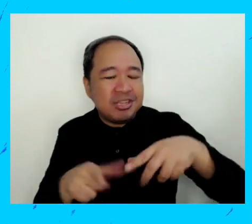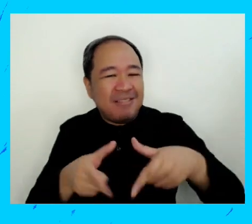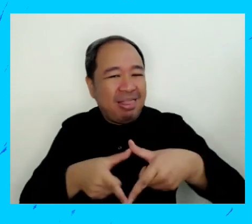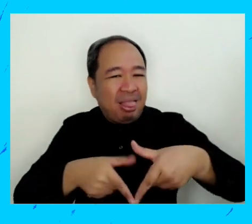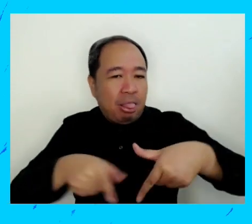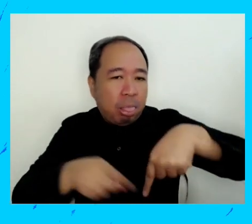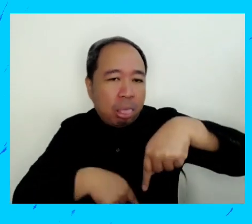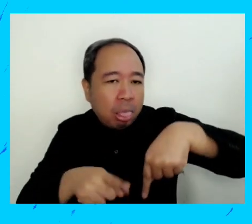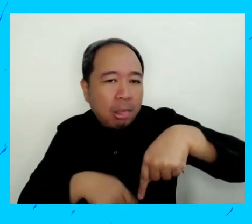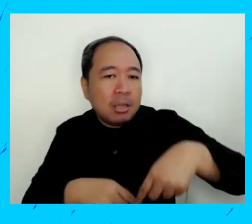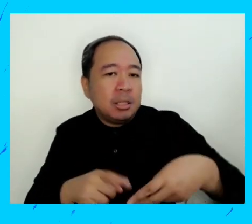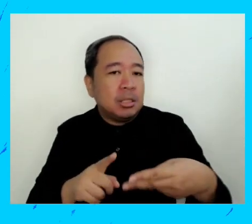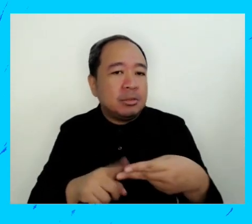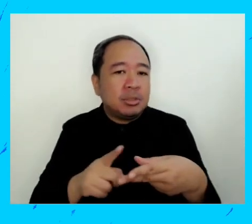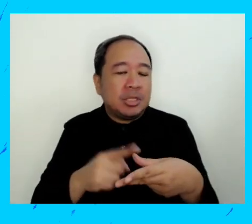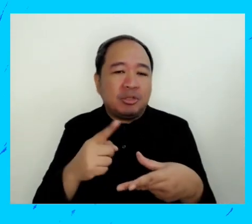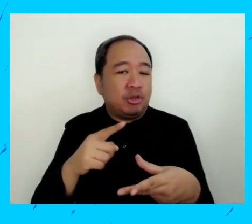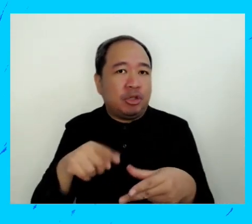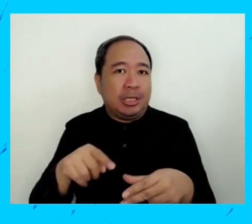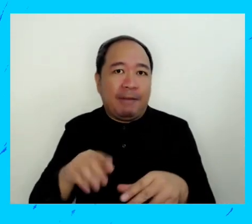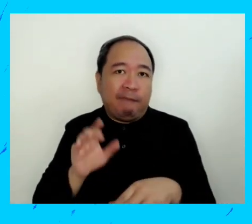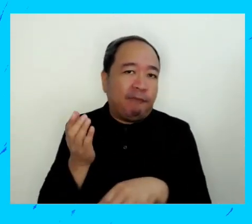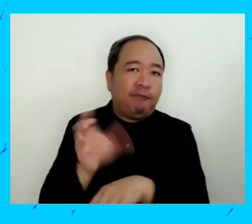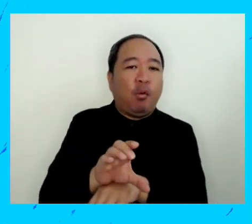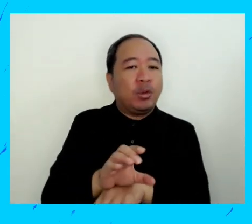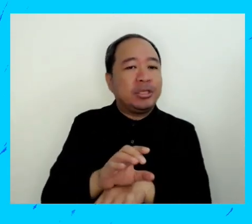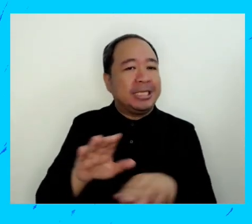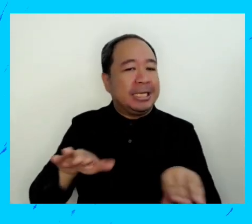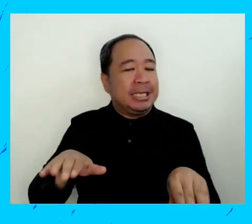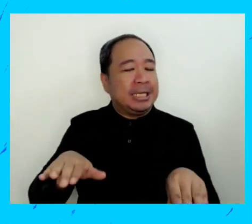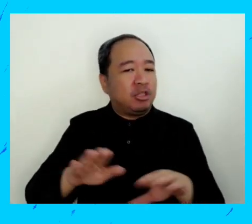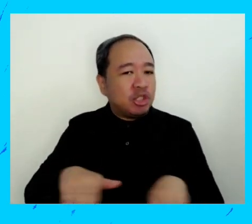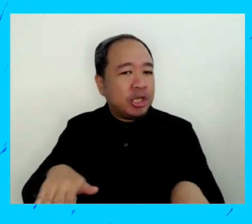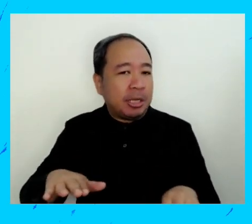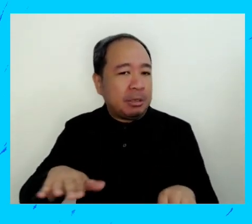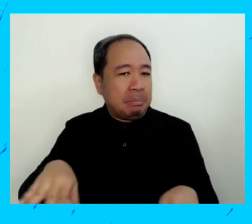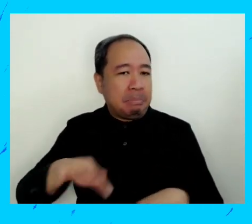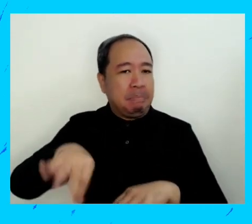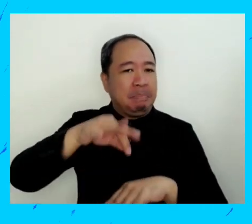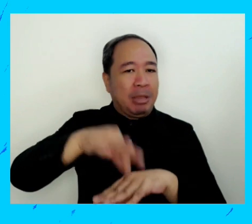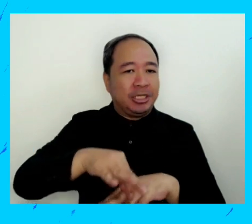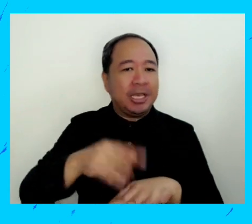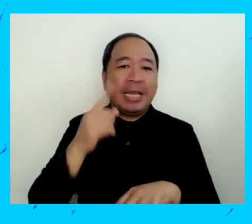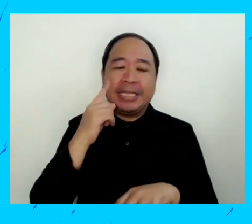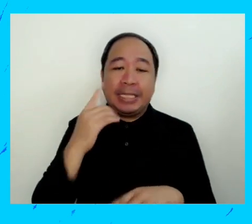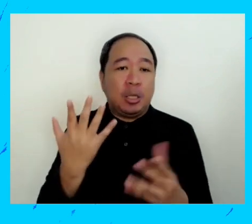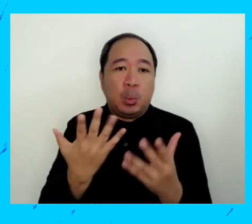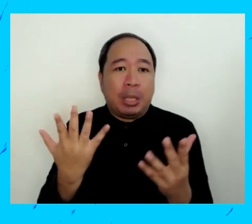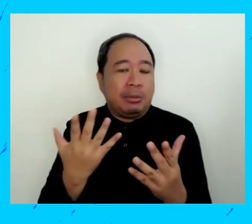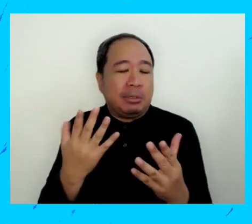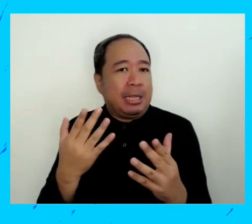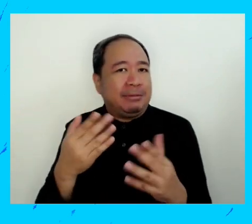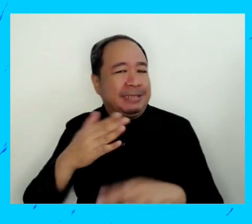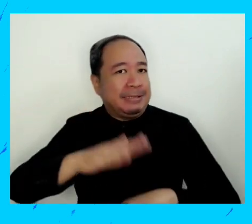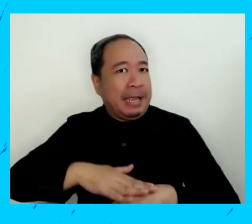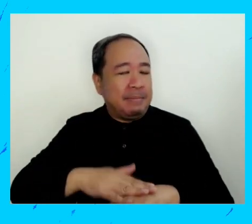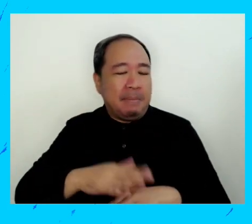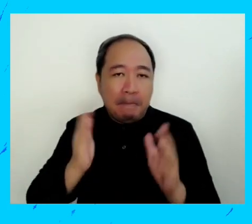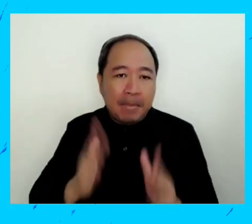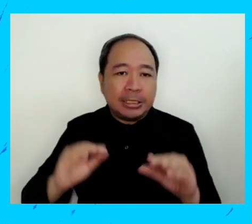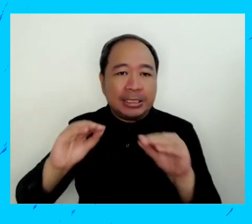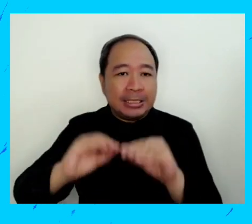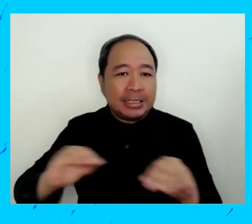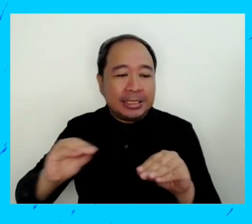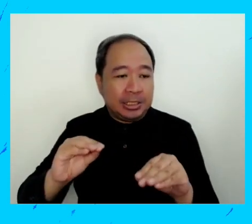infantil y también casamientos infantiles y para responder su